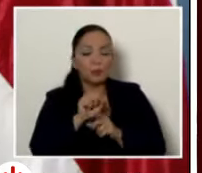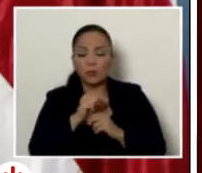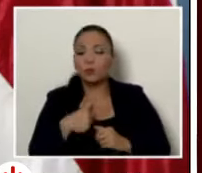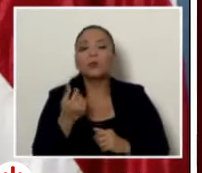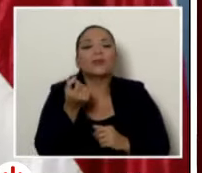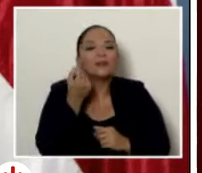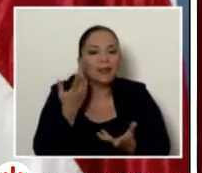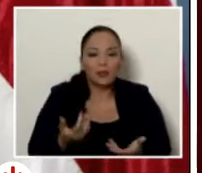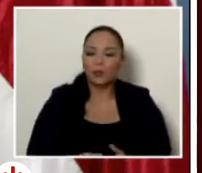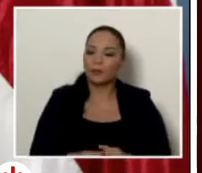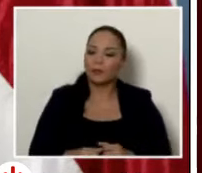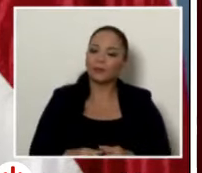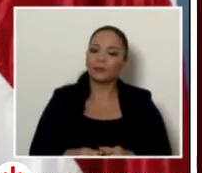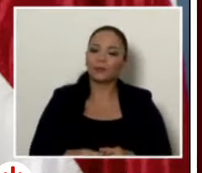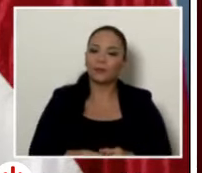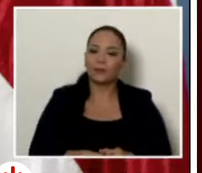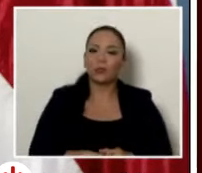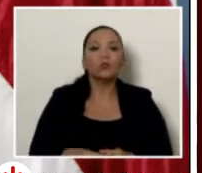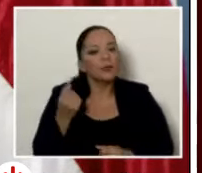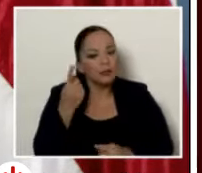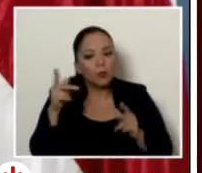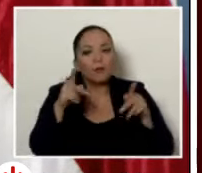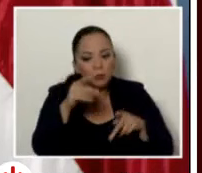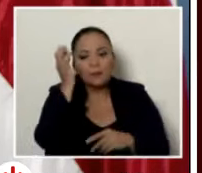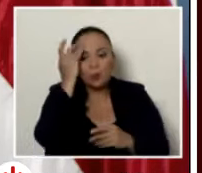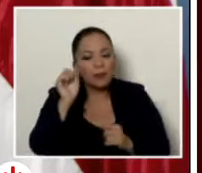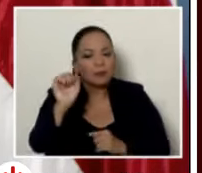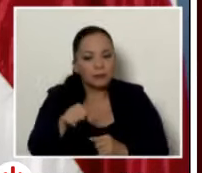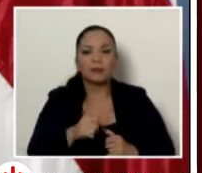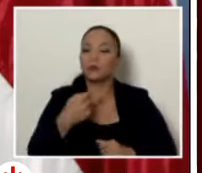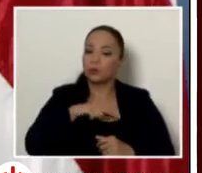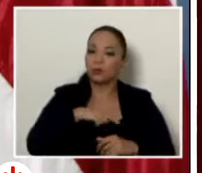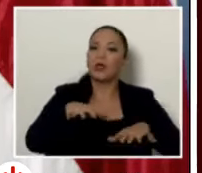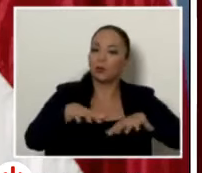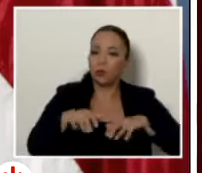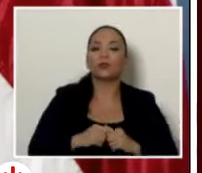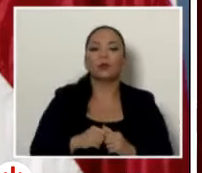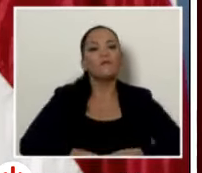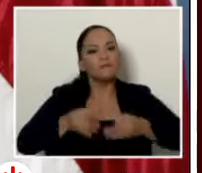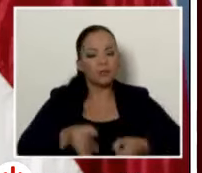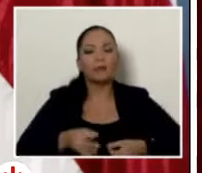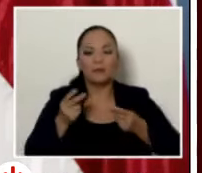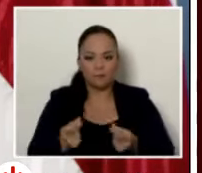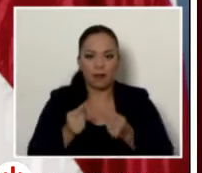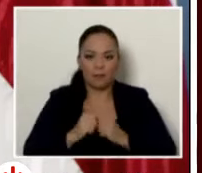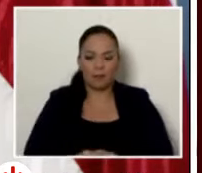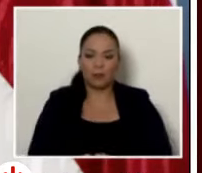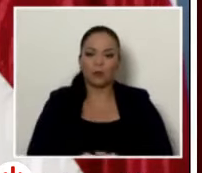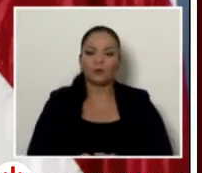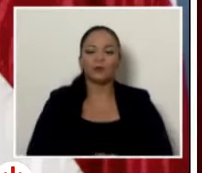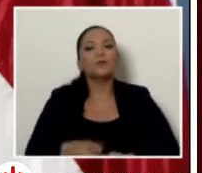la gente esté preocupada y estamos actuando de una manera firme y rápida y